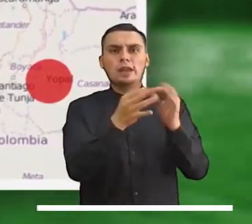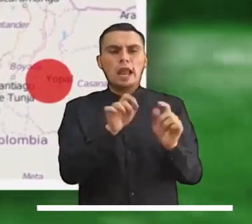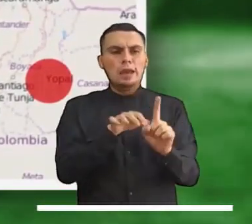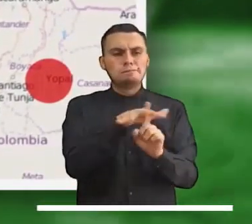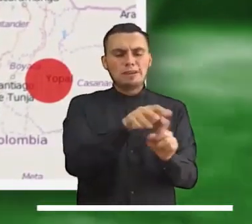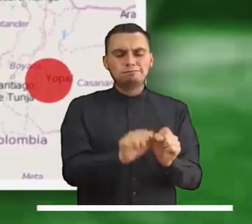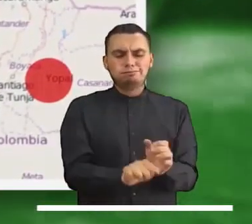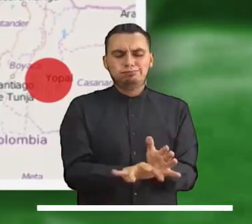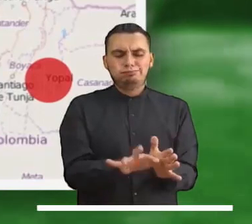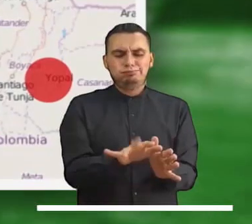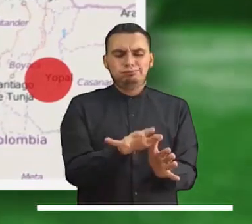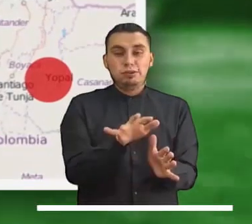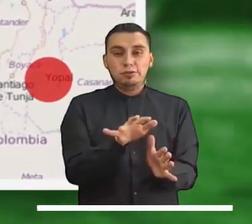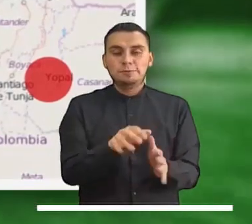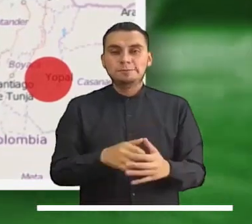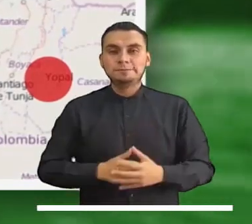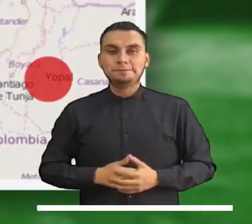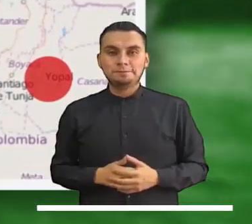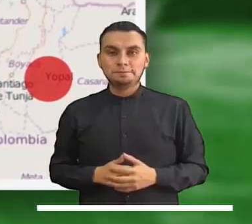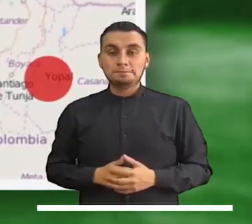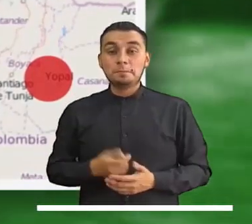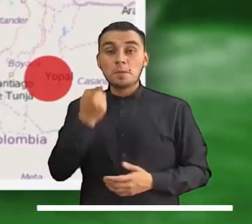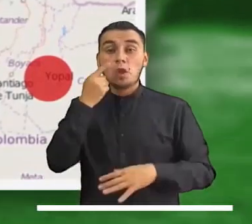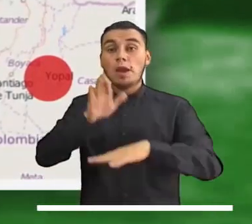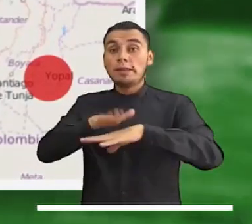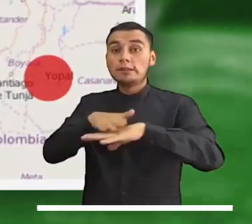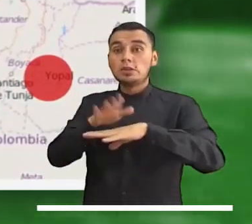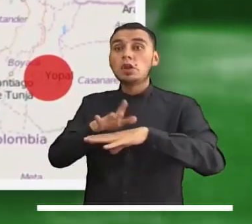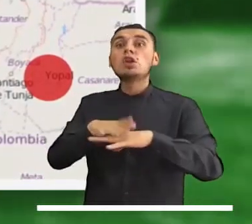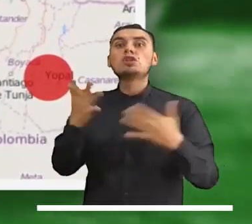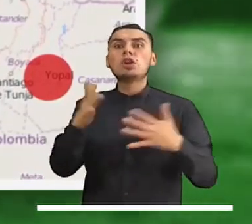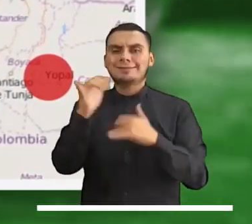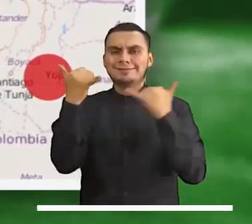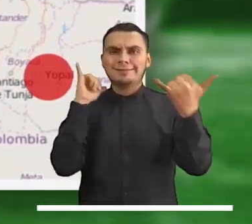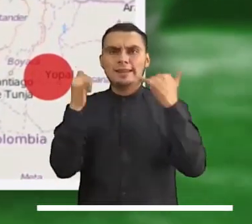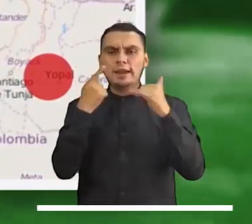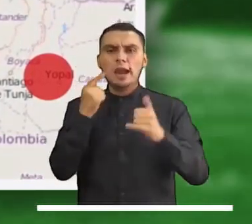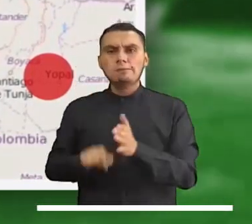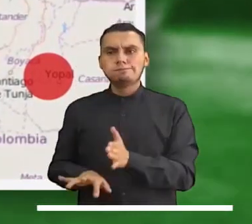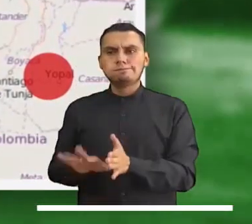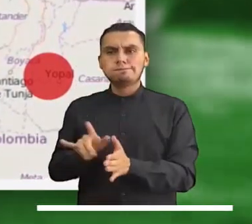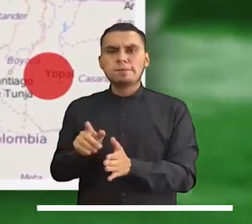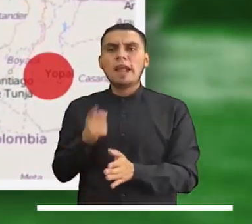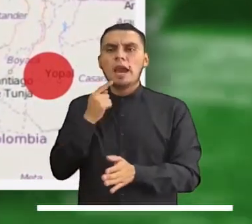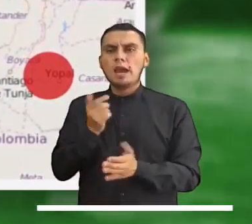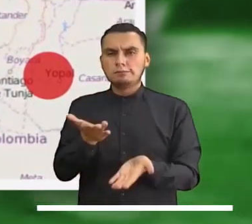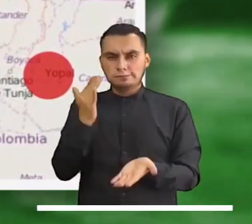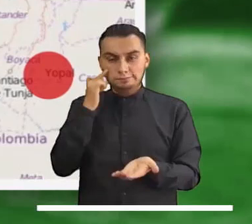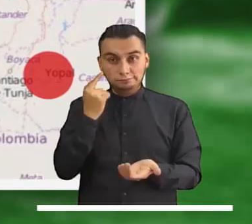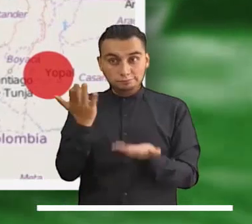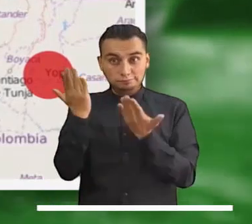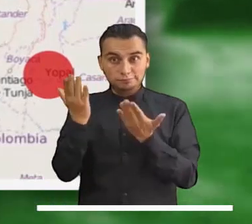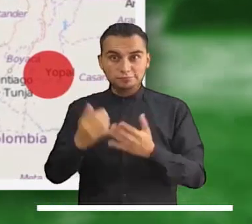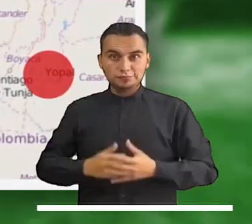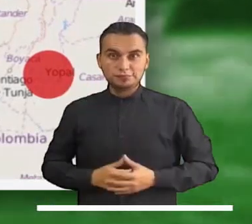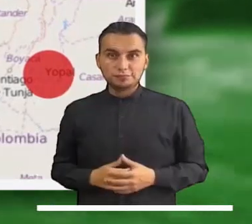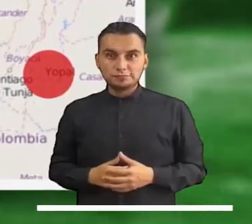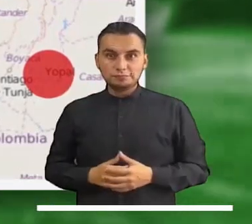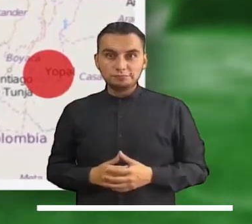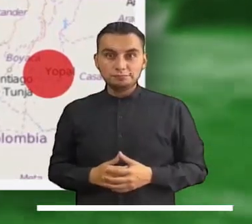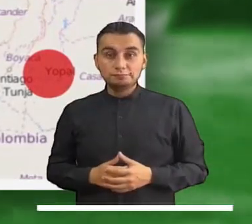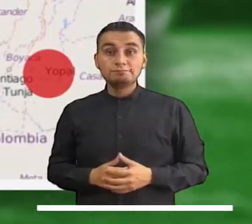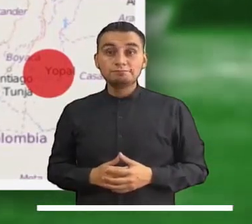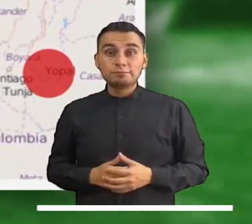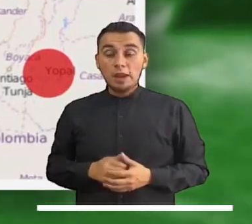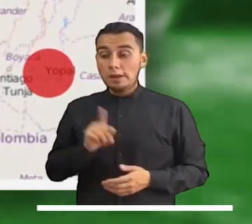Antioquia, donde siete familias resultaron afectadas por las inundaciones registradas en el municipio de Apartado. Atención en Casanare debido al incremento de